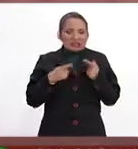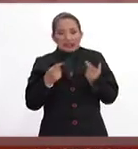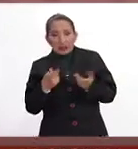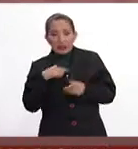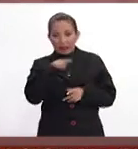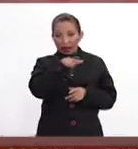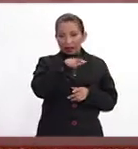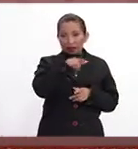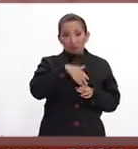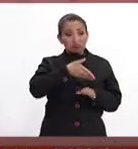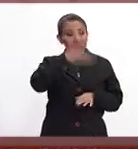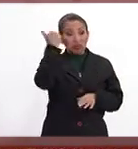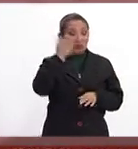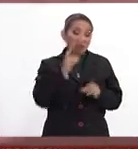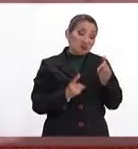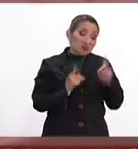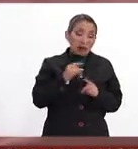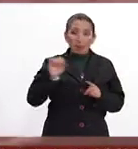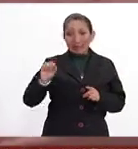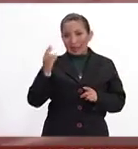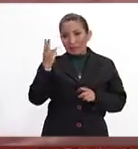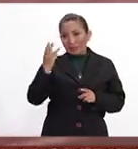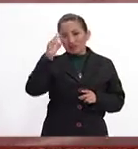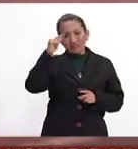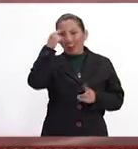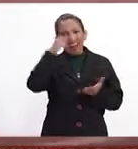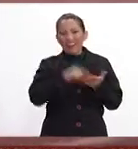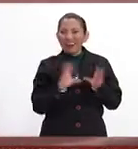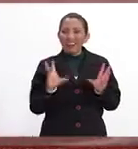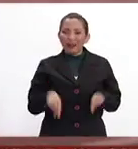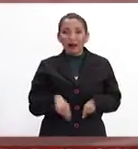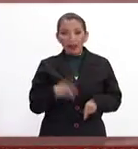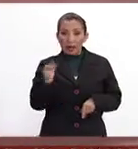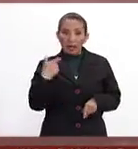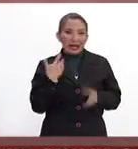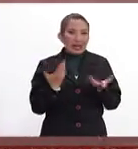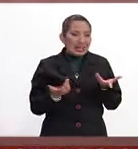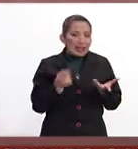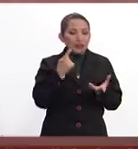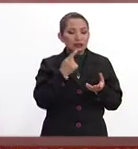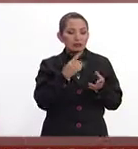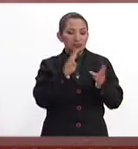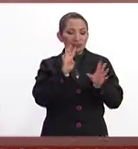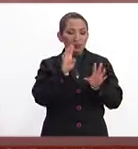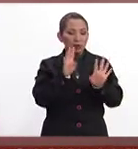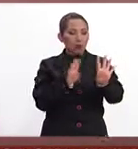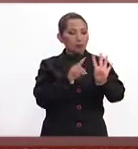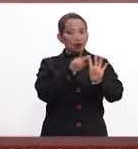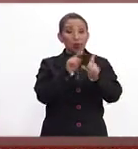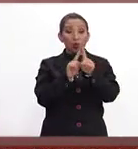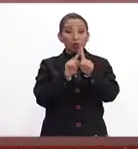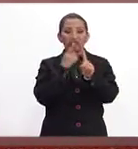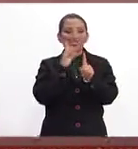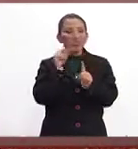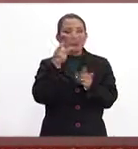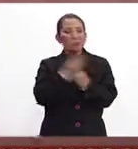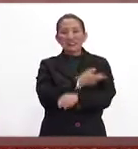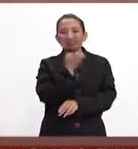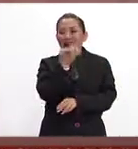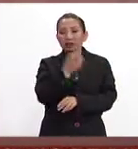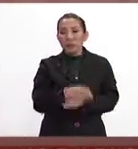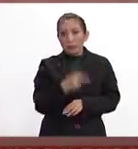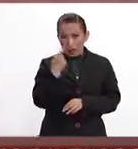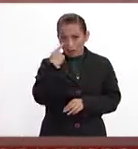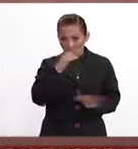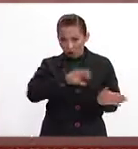17% no sabe y 23% cree que no. Entonces, no es un tema menor. Uno de cada cuatro dice, esto no va a suceder. Pero